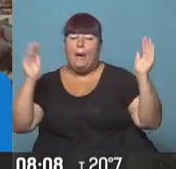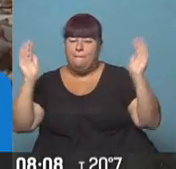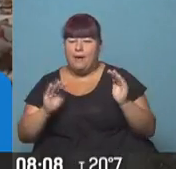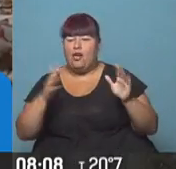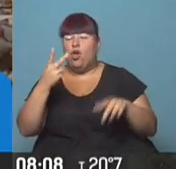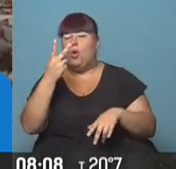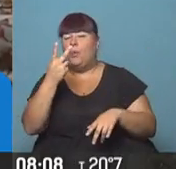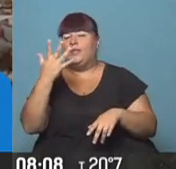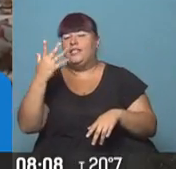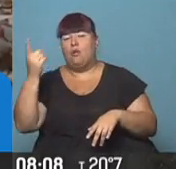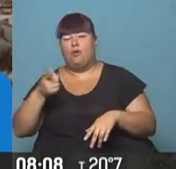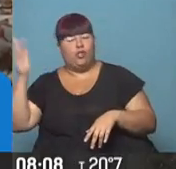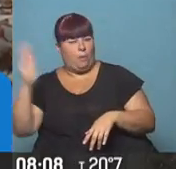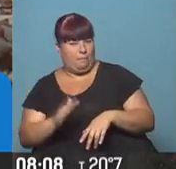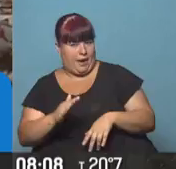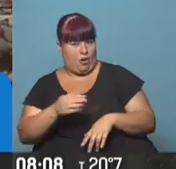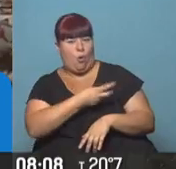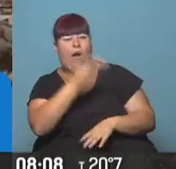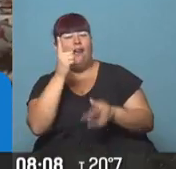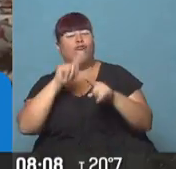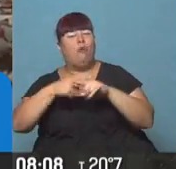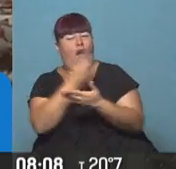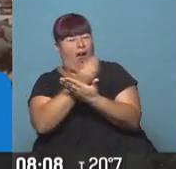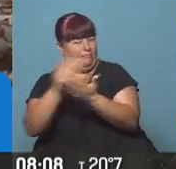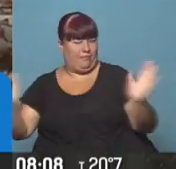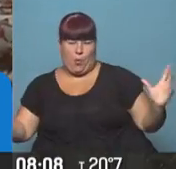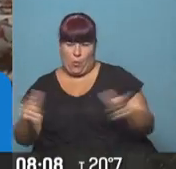cerca de un 25% de cargos políticos.